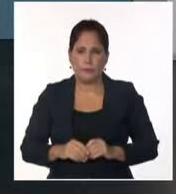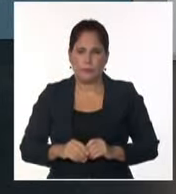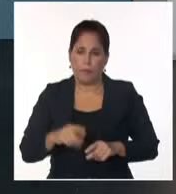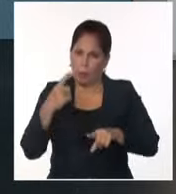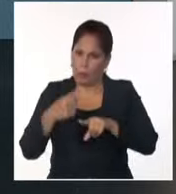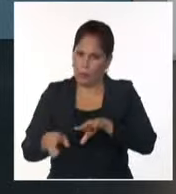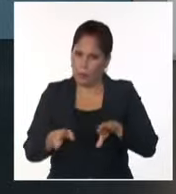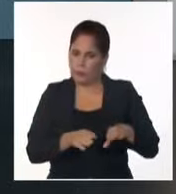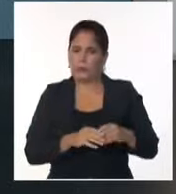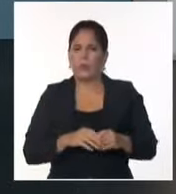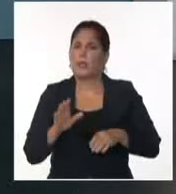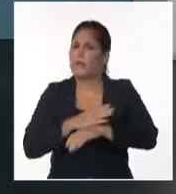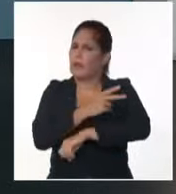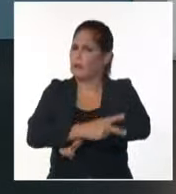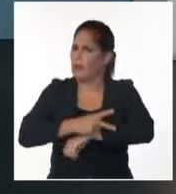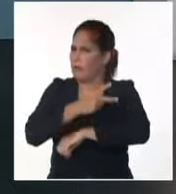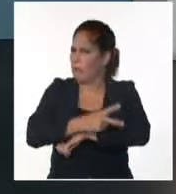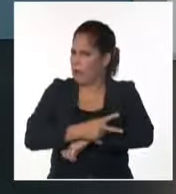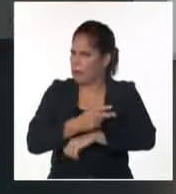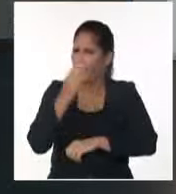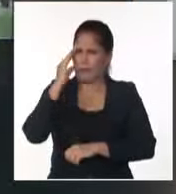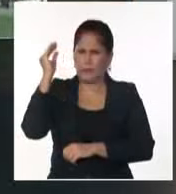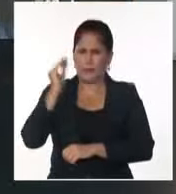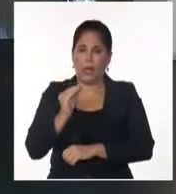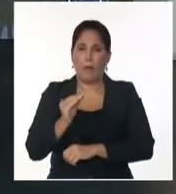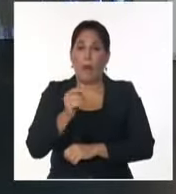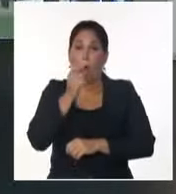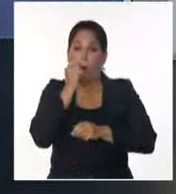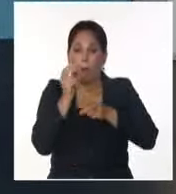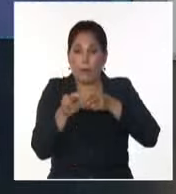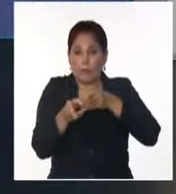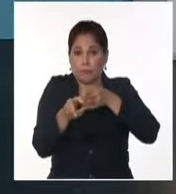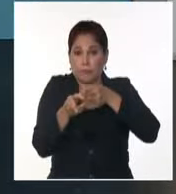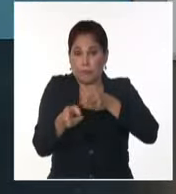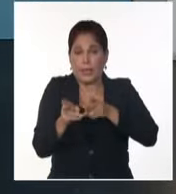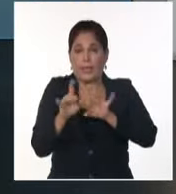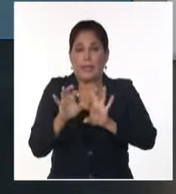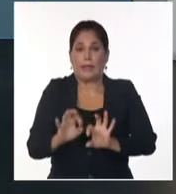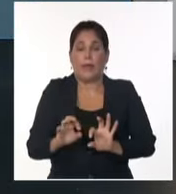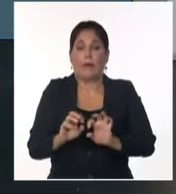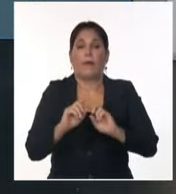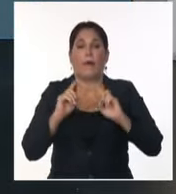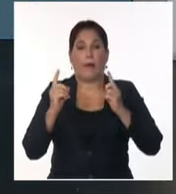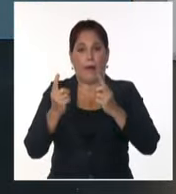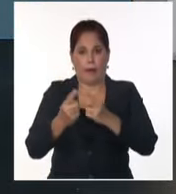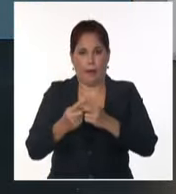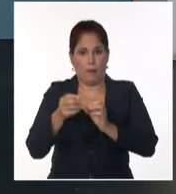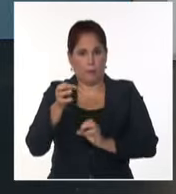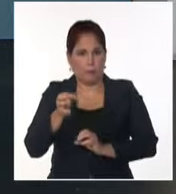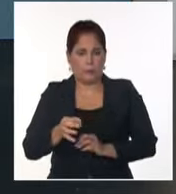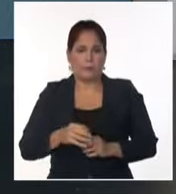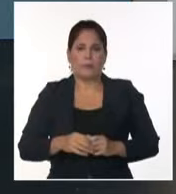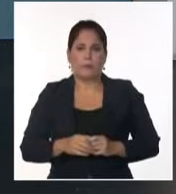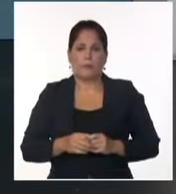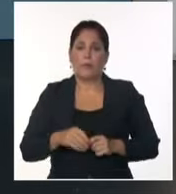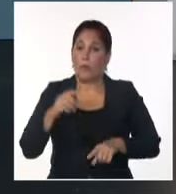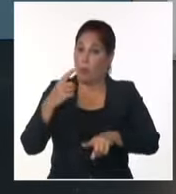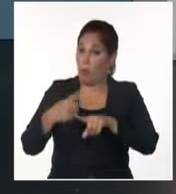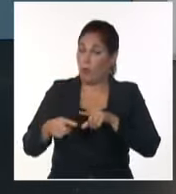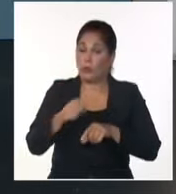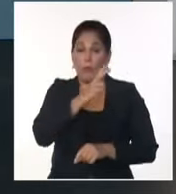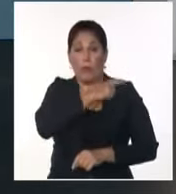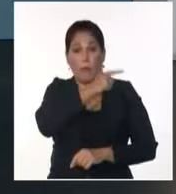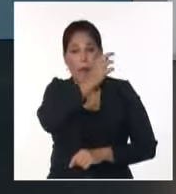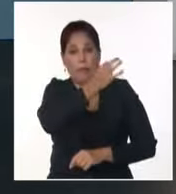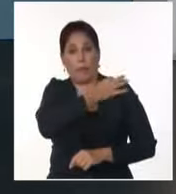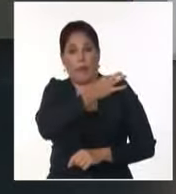Varios países reaccionaron al asesinato del secretario general de Hezbollah, Hassan Narralá, junto con otros comandantes